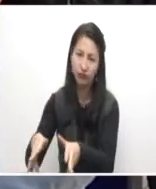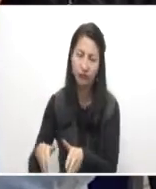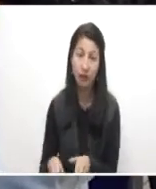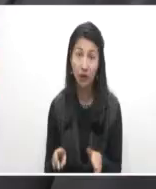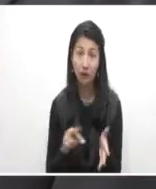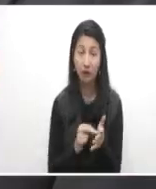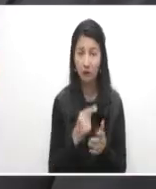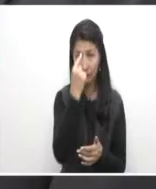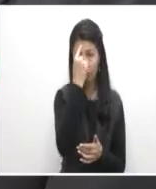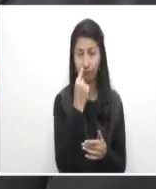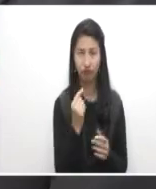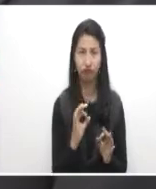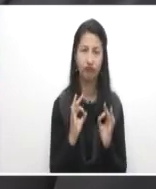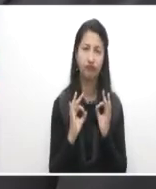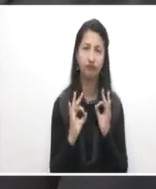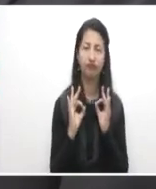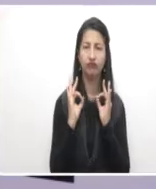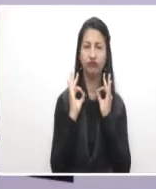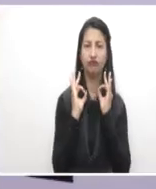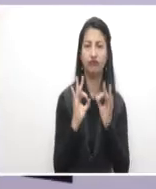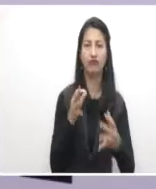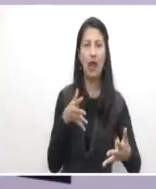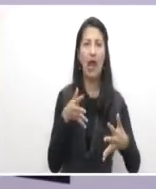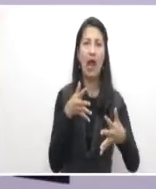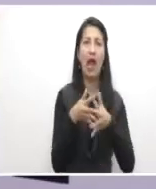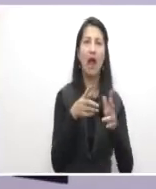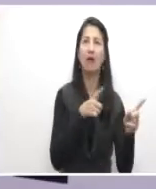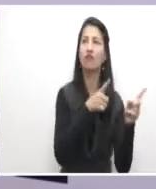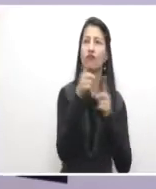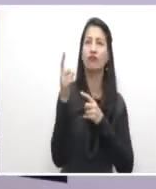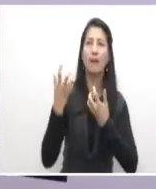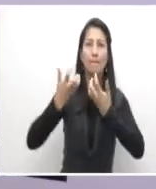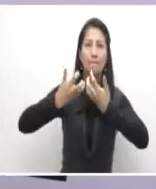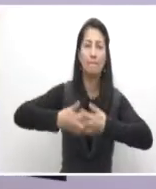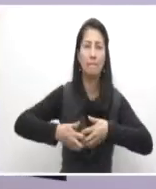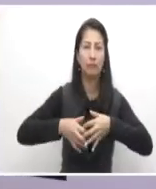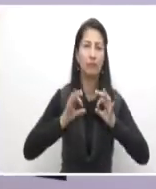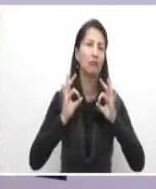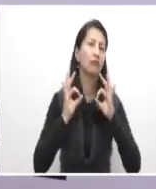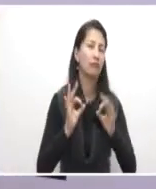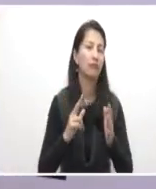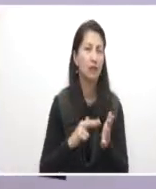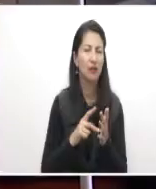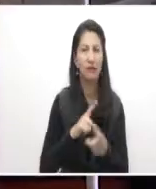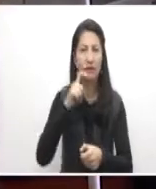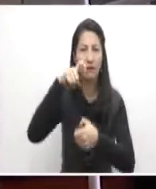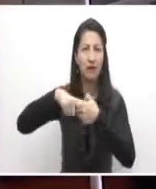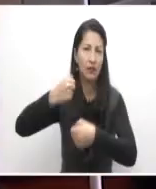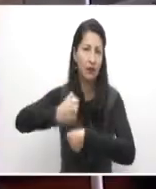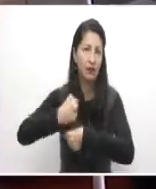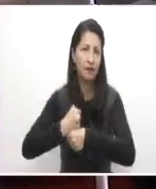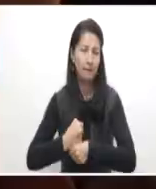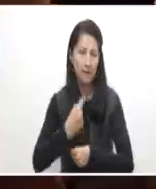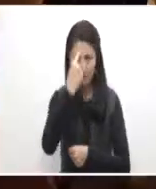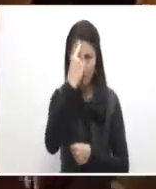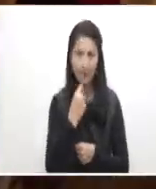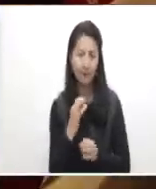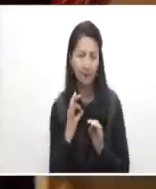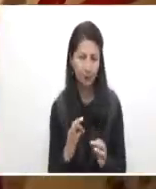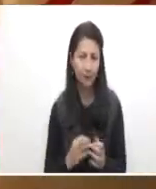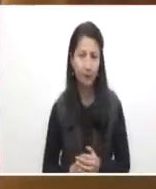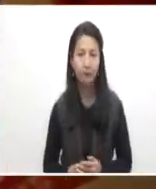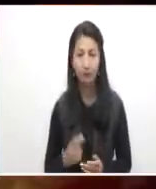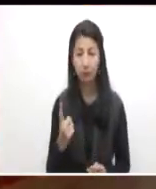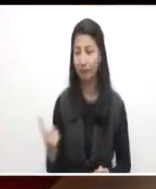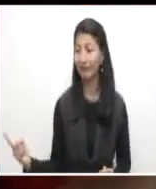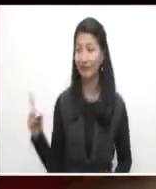con una formación más acorde a la realidad que requiere el sector productivo y con una mejor vinculación laboral. Gleisi Vizcaíno